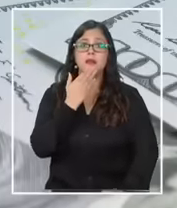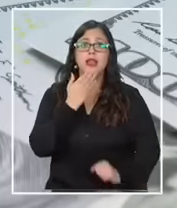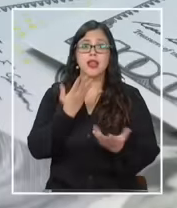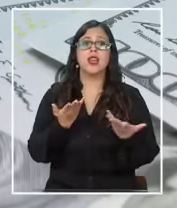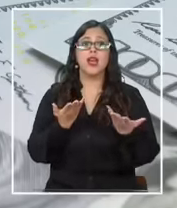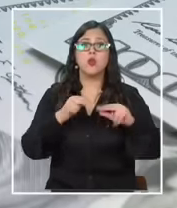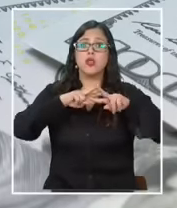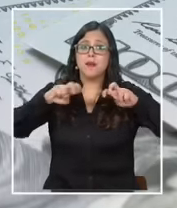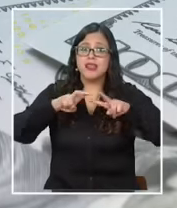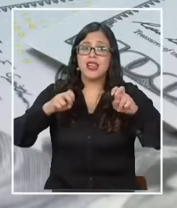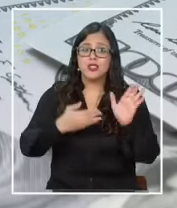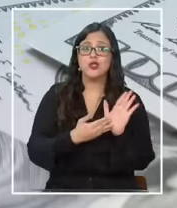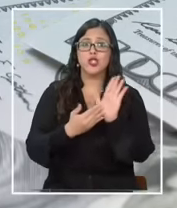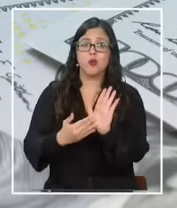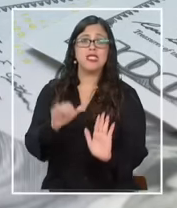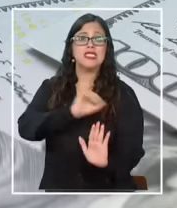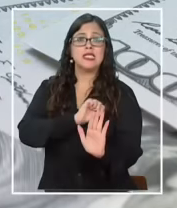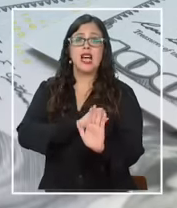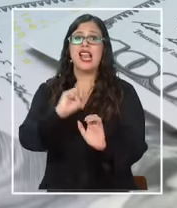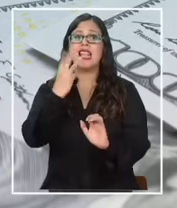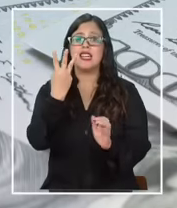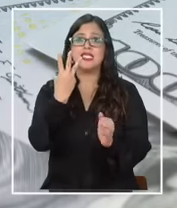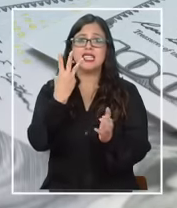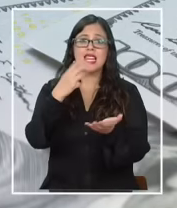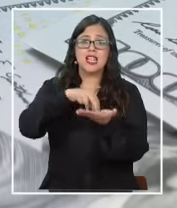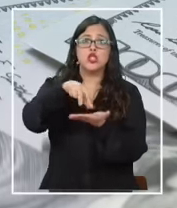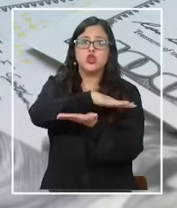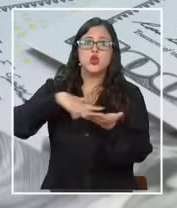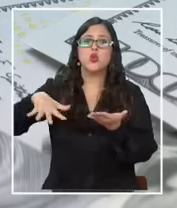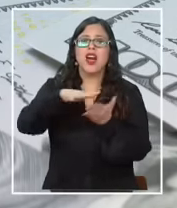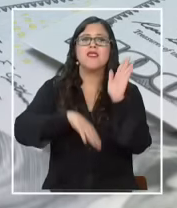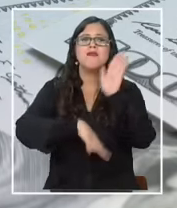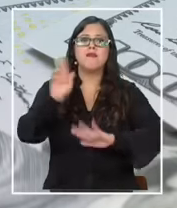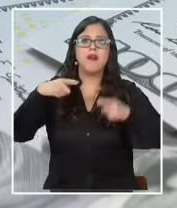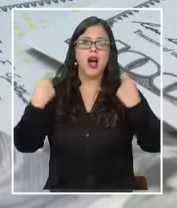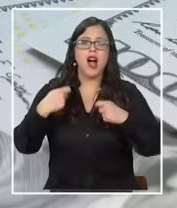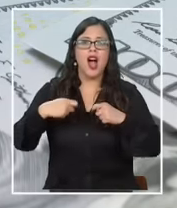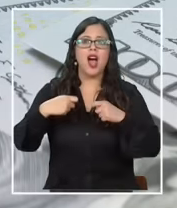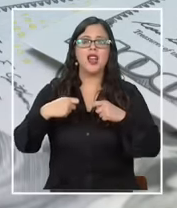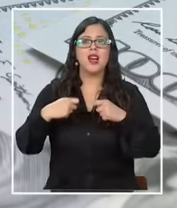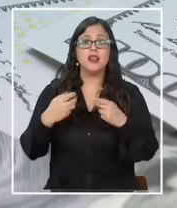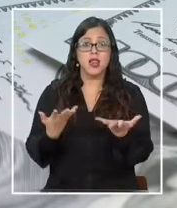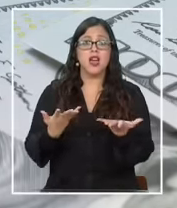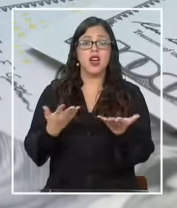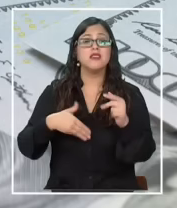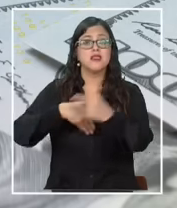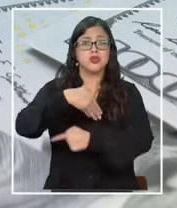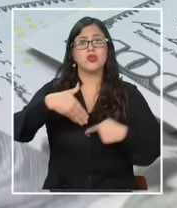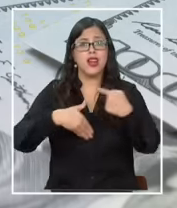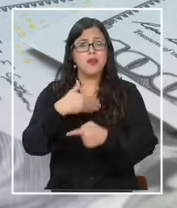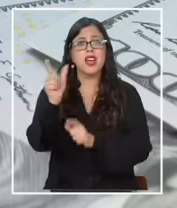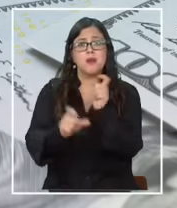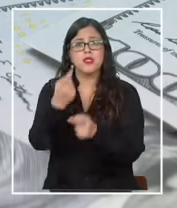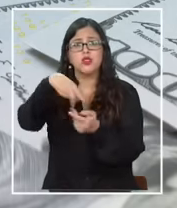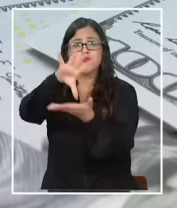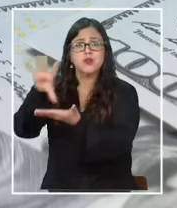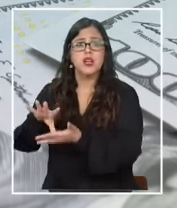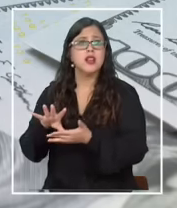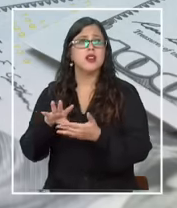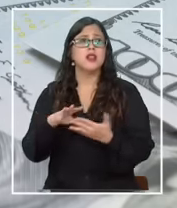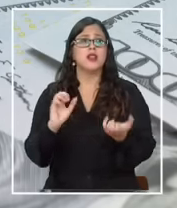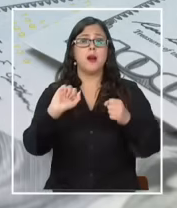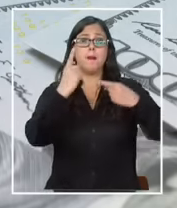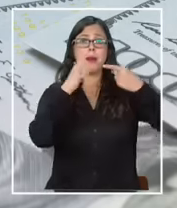estudio que muestra a nuestra capital como la tercera ciudad más cara de Sudamérica para un extranjero solo superada por Buenos Aires y